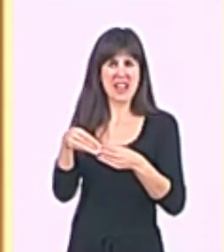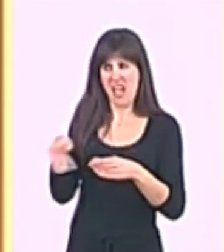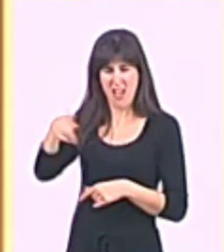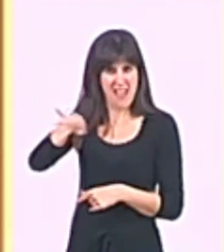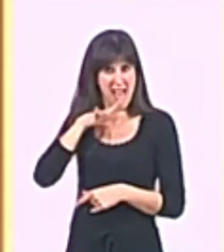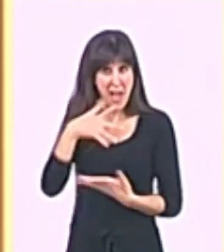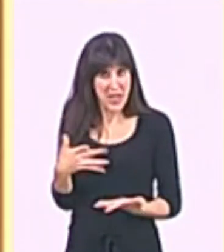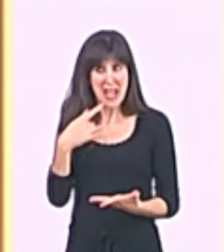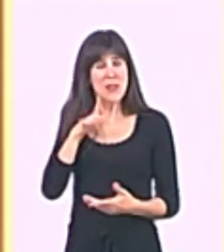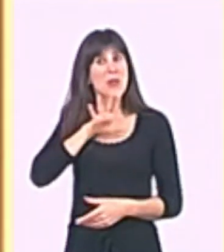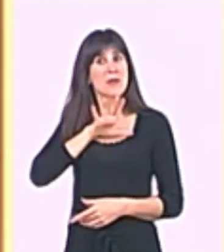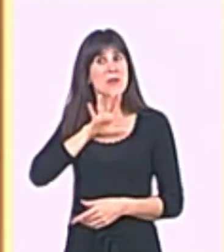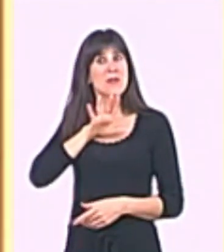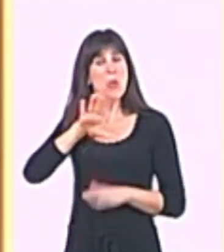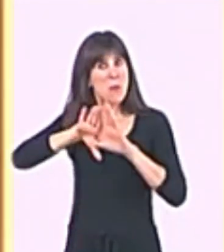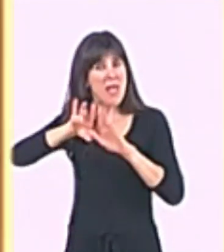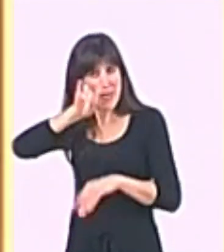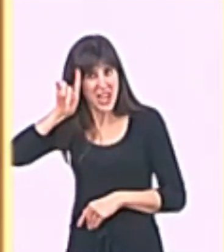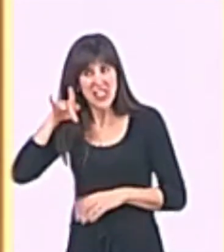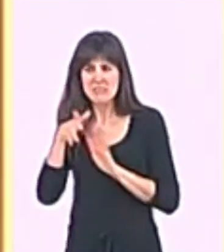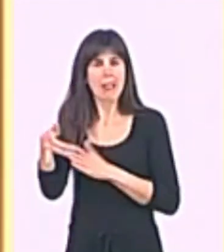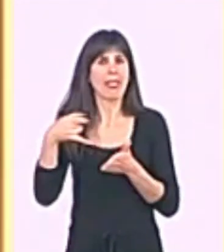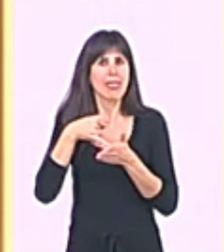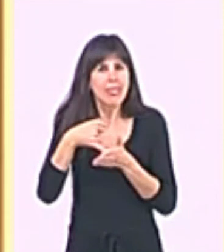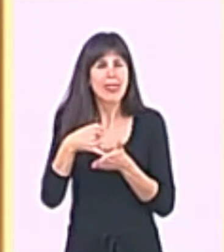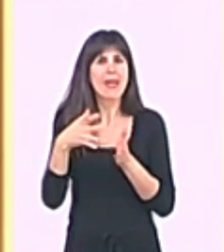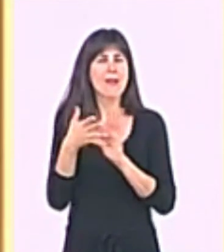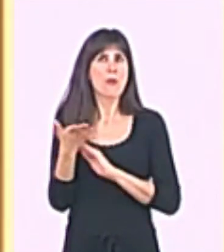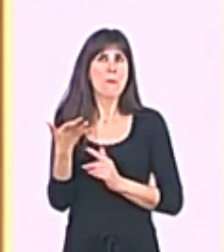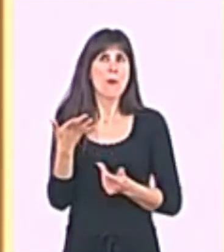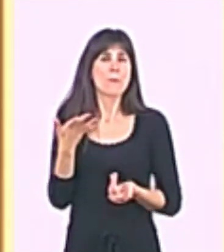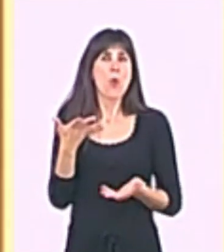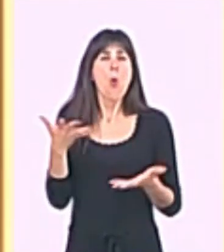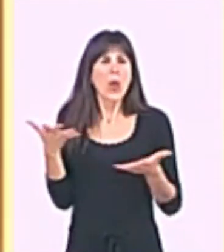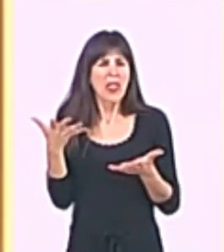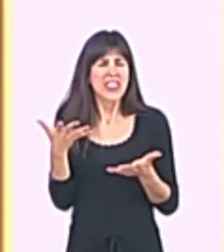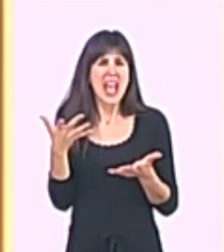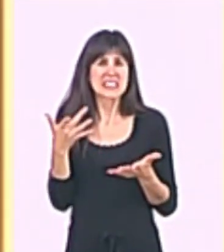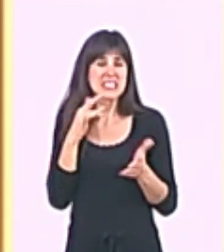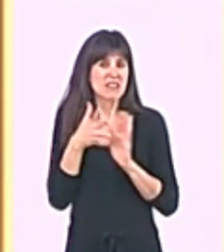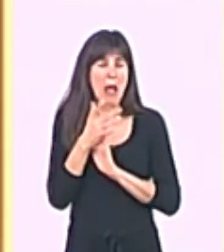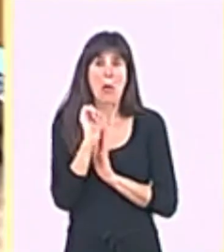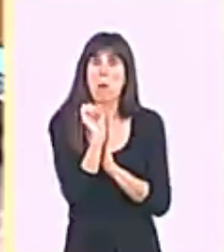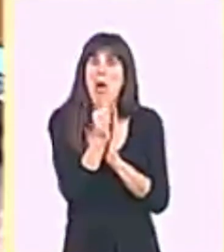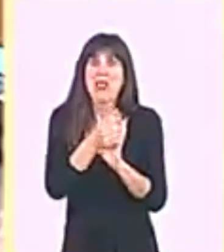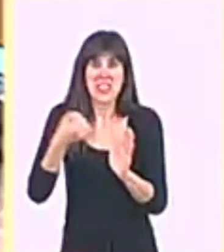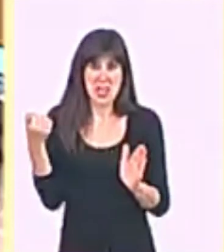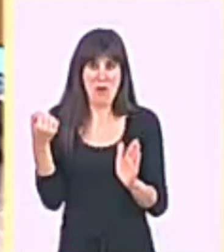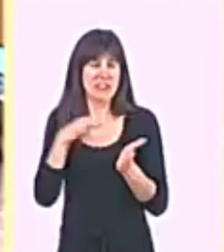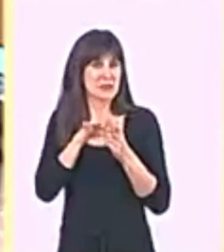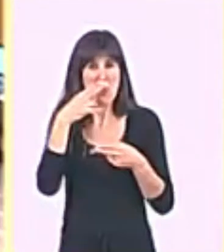ustedes en la Comunidad de Madrid, que están debilitando, vaciando las urgencias. De los servicios públicos